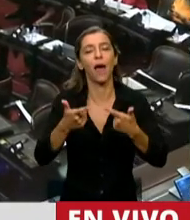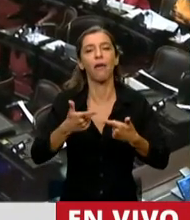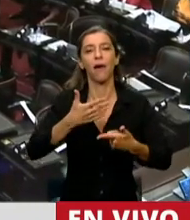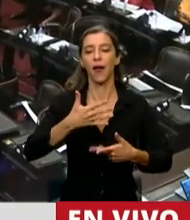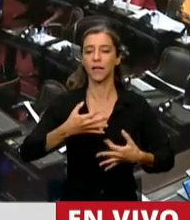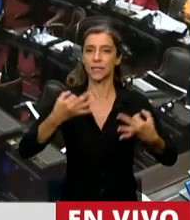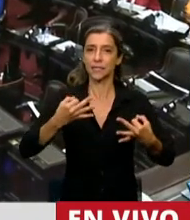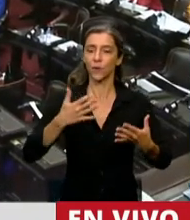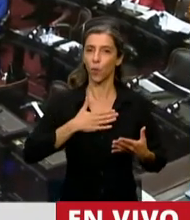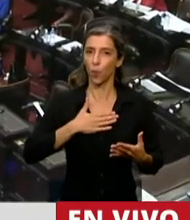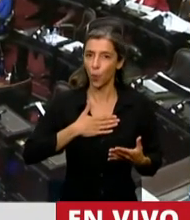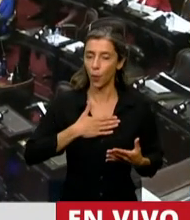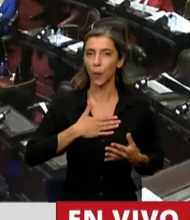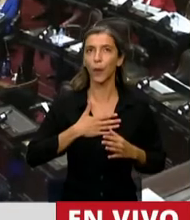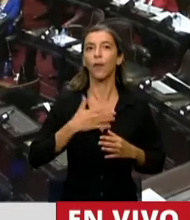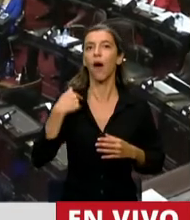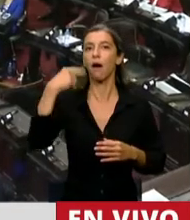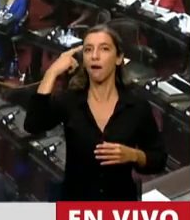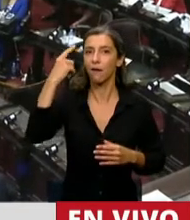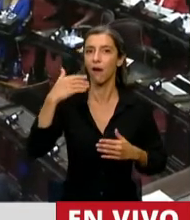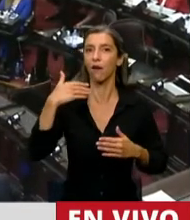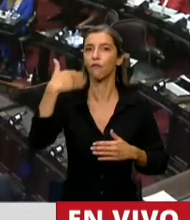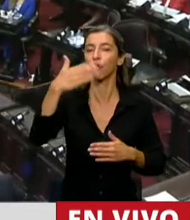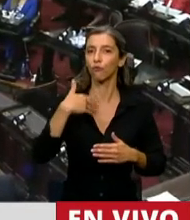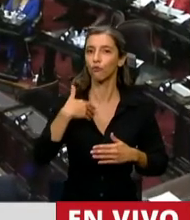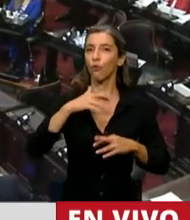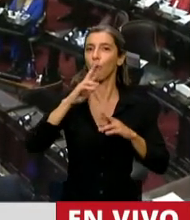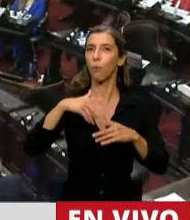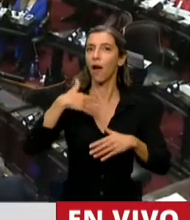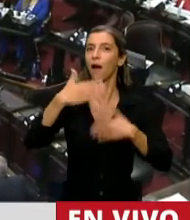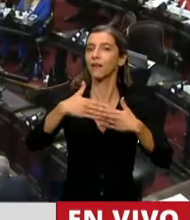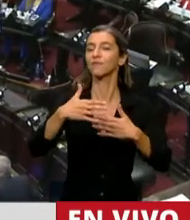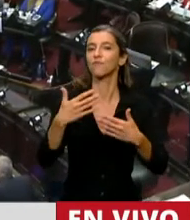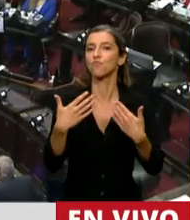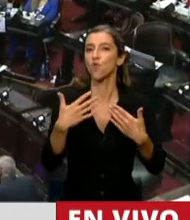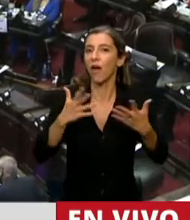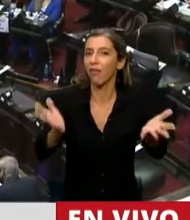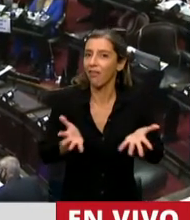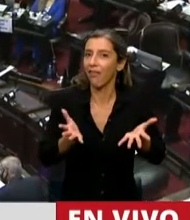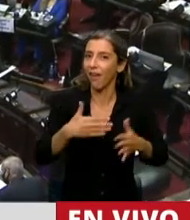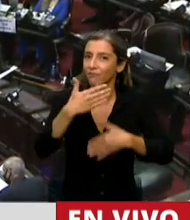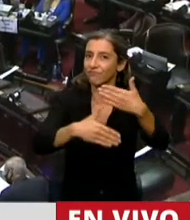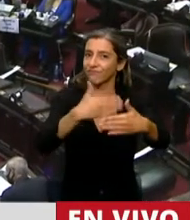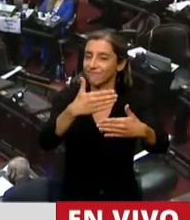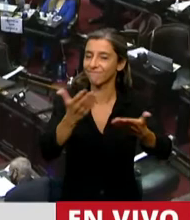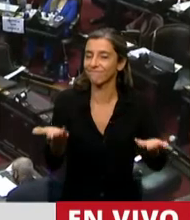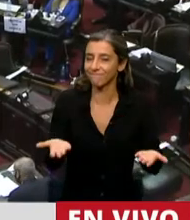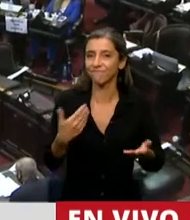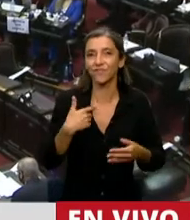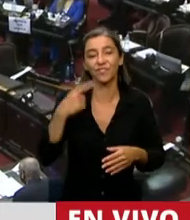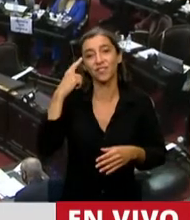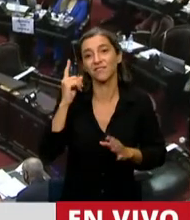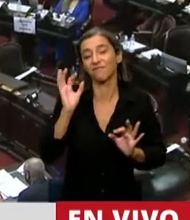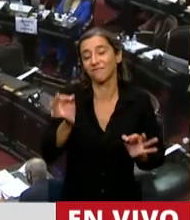el crecimiento, el fortalecimiento y la expansión progresiva de este sistema en toda su complejidad. Y urgente porque